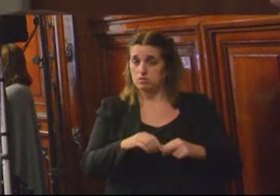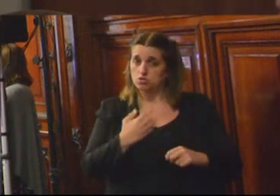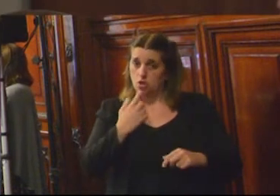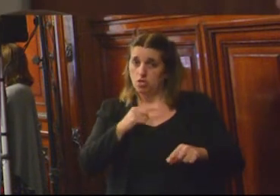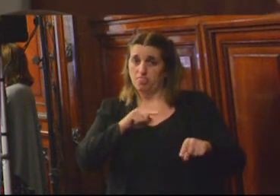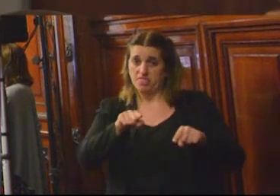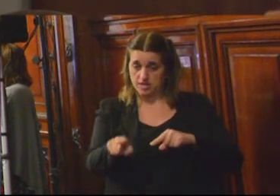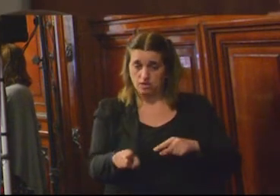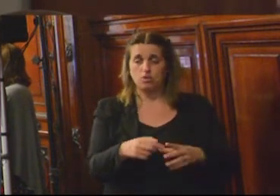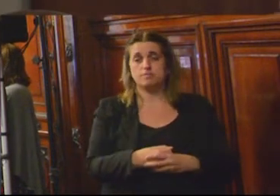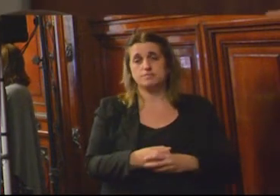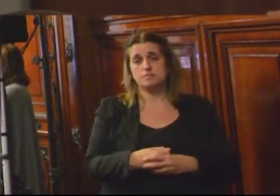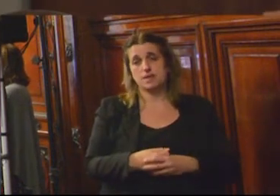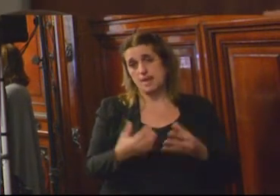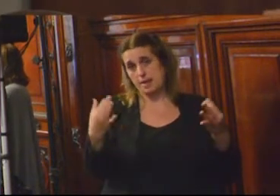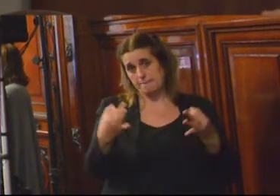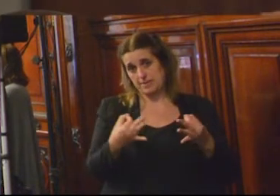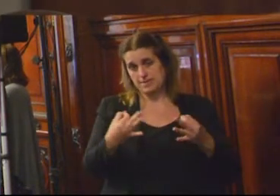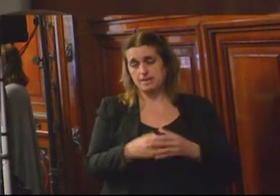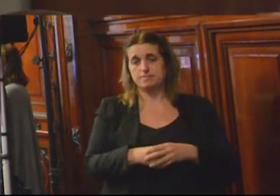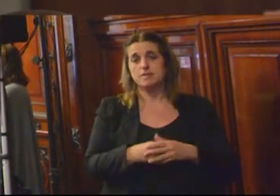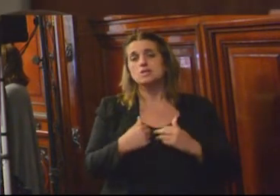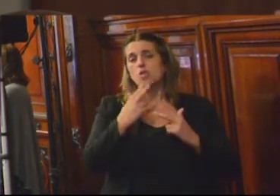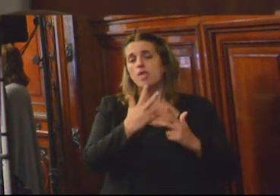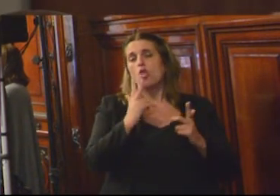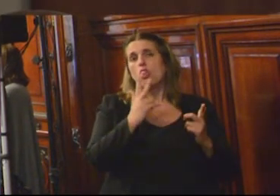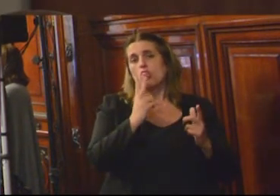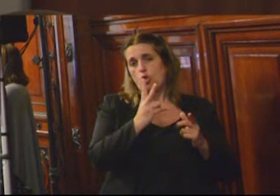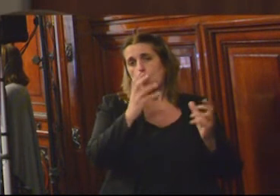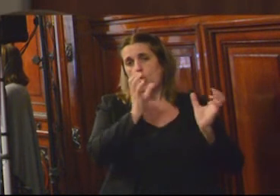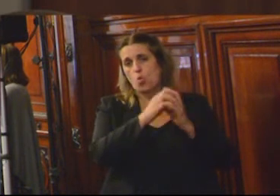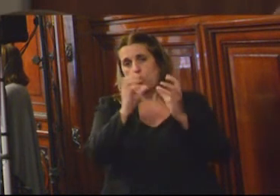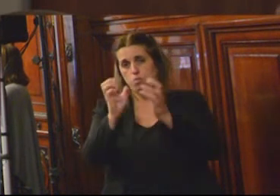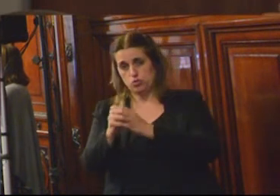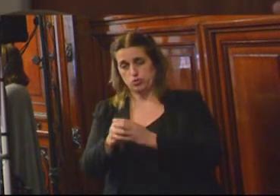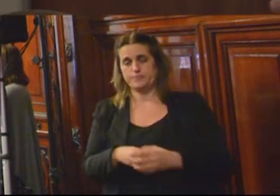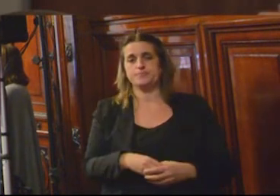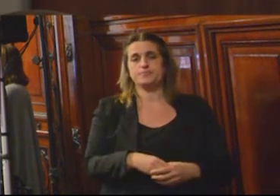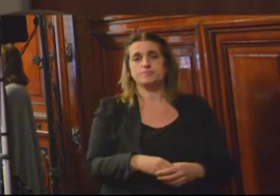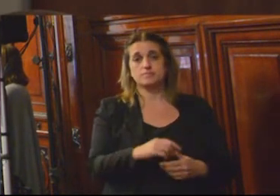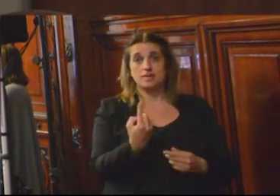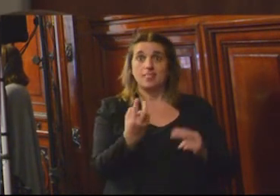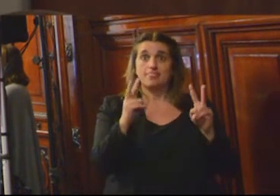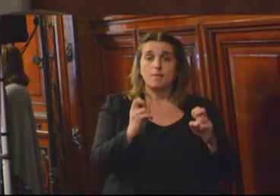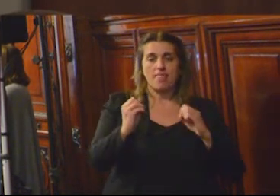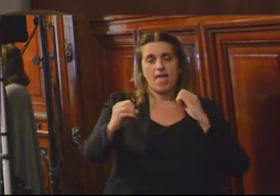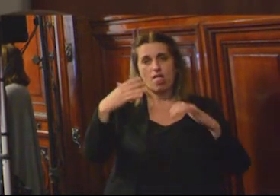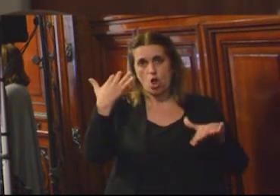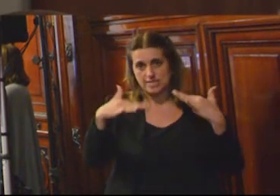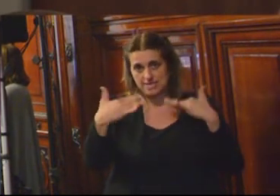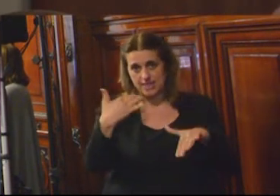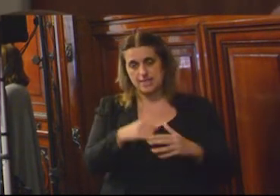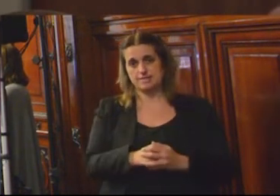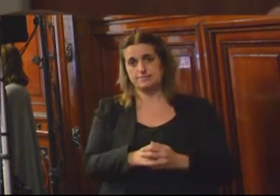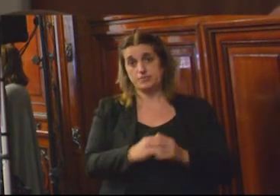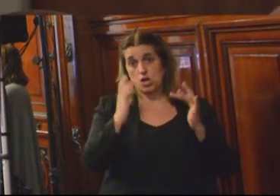particularmente a dos grupos de población. El tema de los adolescentes en